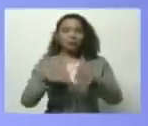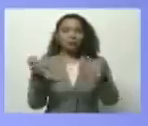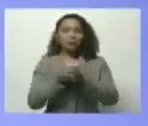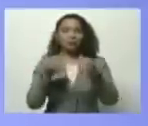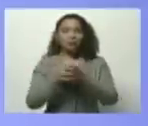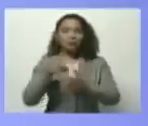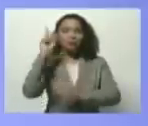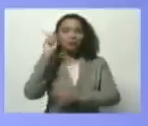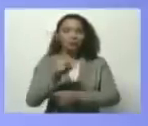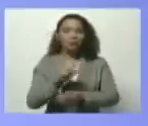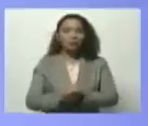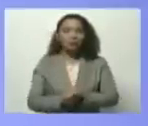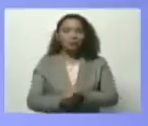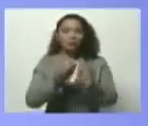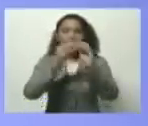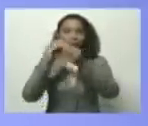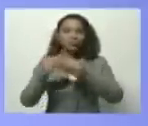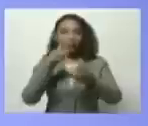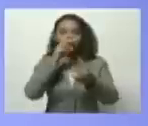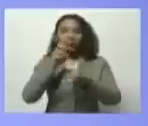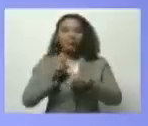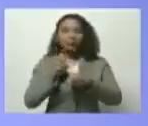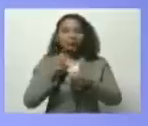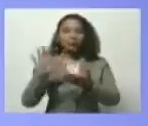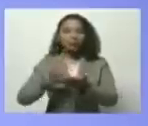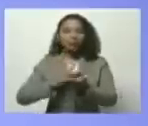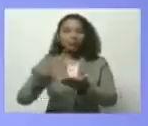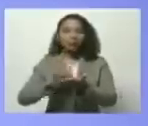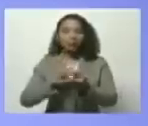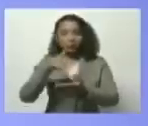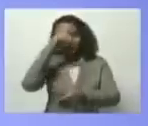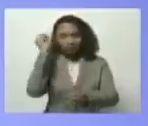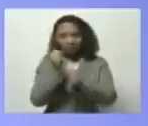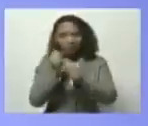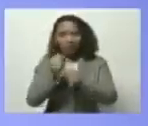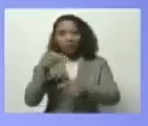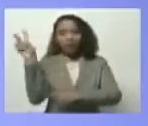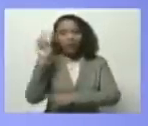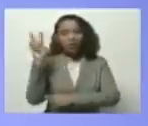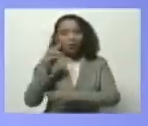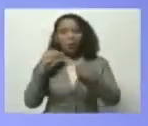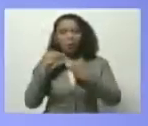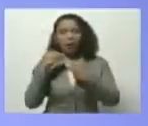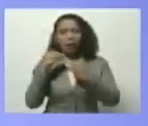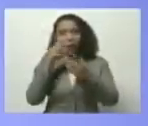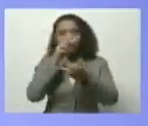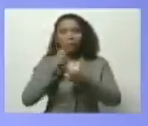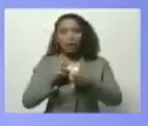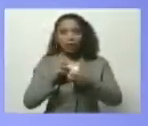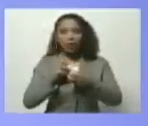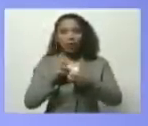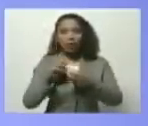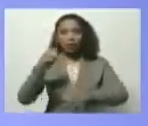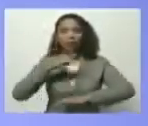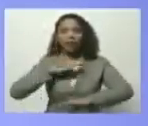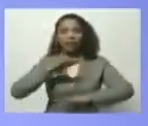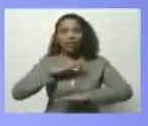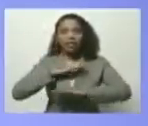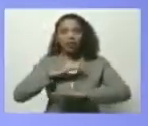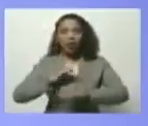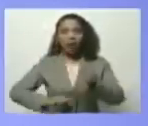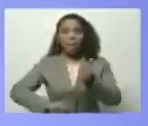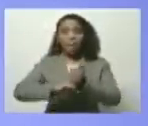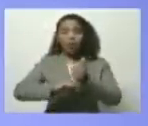igualmente la creación de un banco digital de la clase obrera venezolana para la bancarización de los beneficios con el